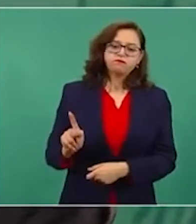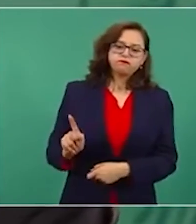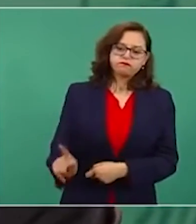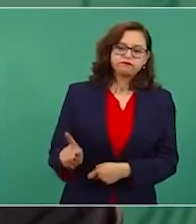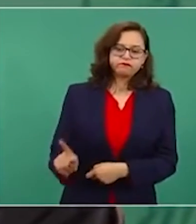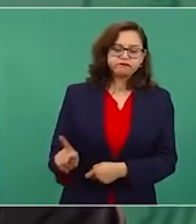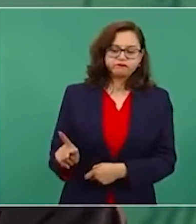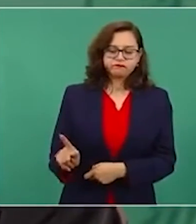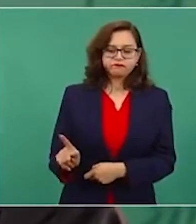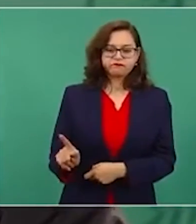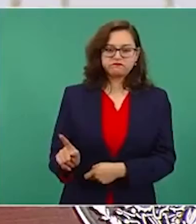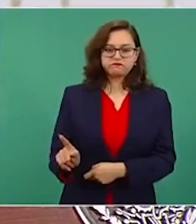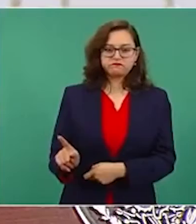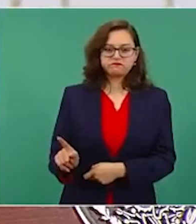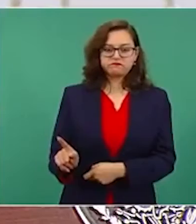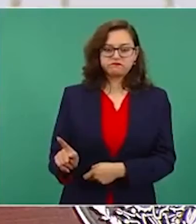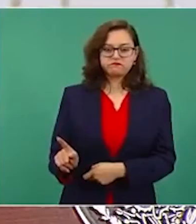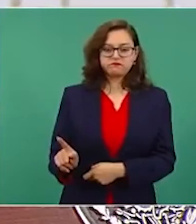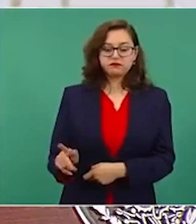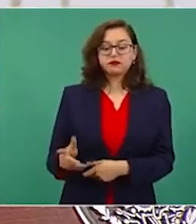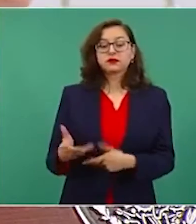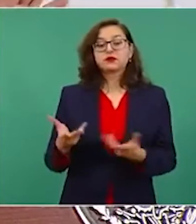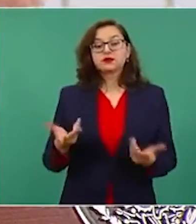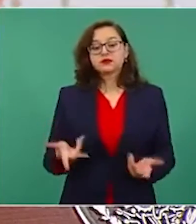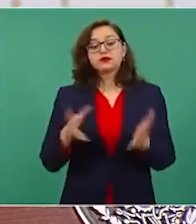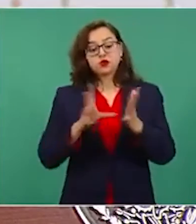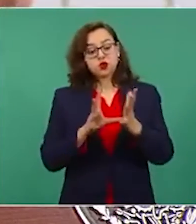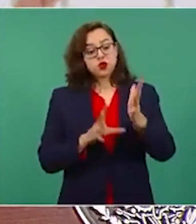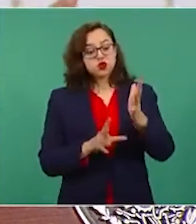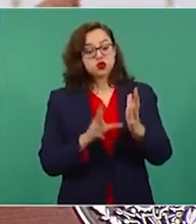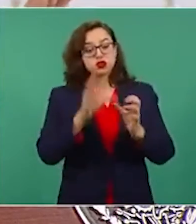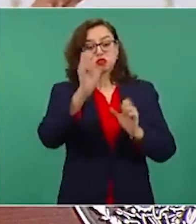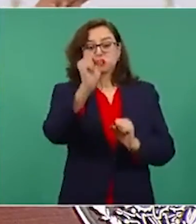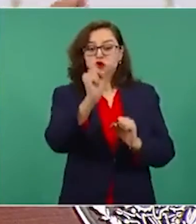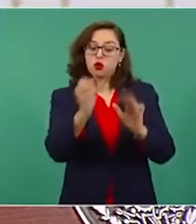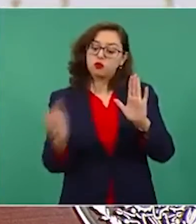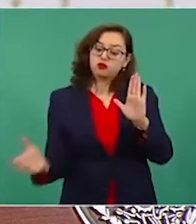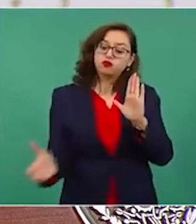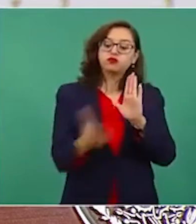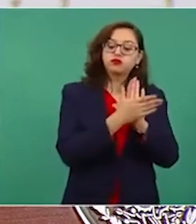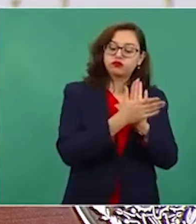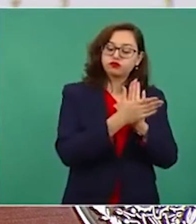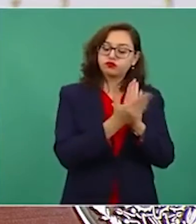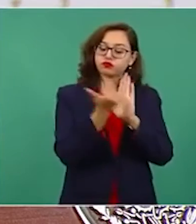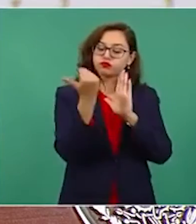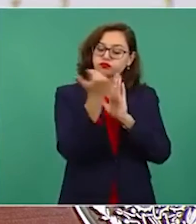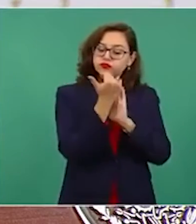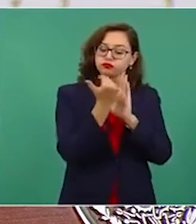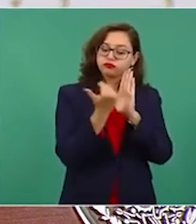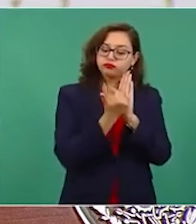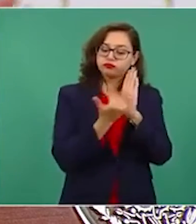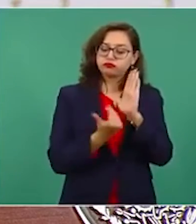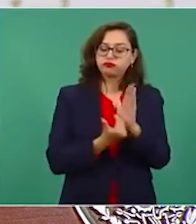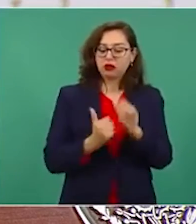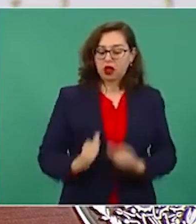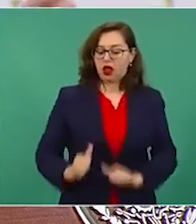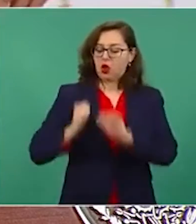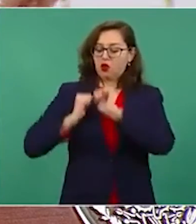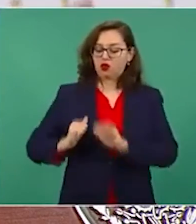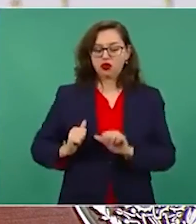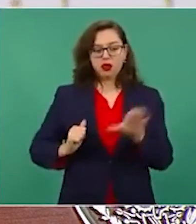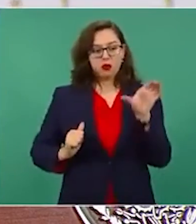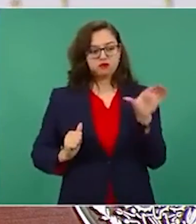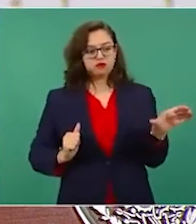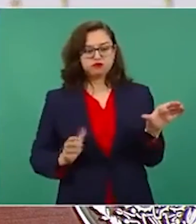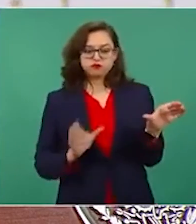porque en la Constitución se establecía la división, el equilibrio entre